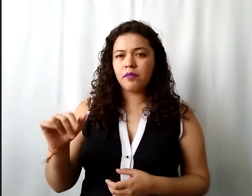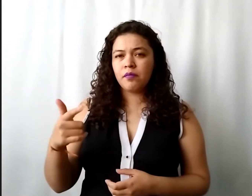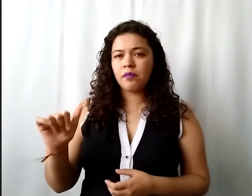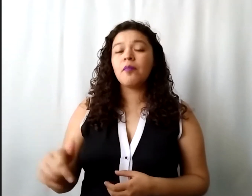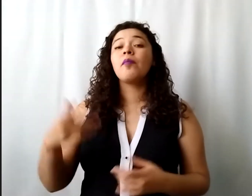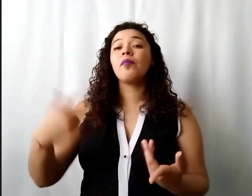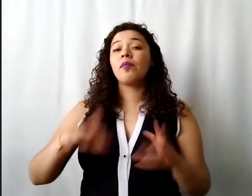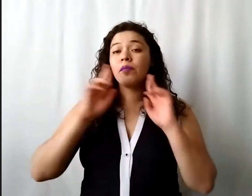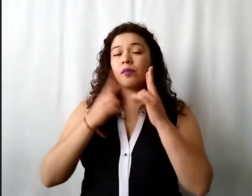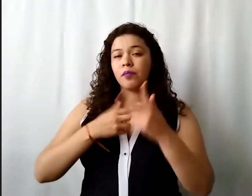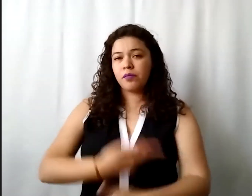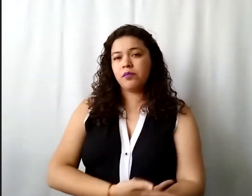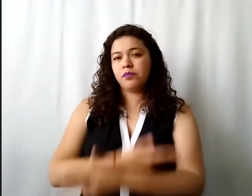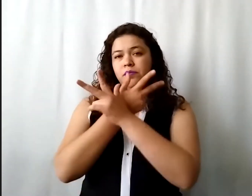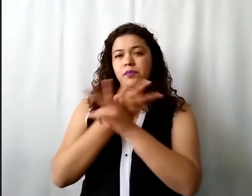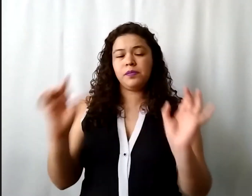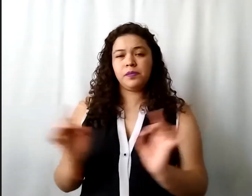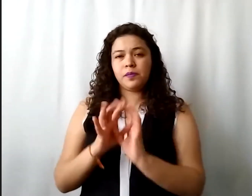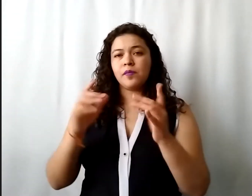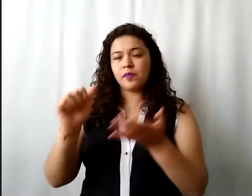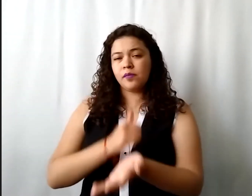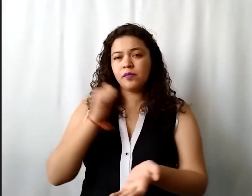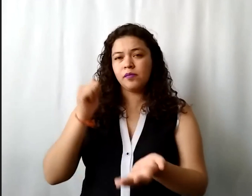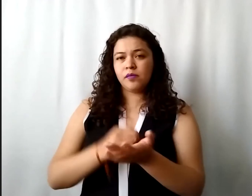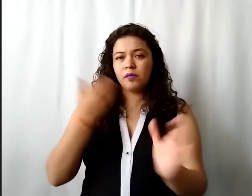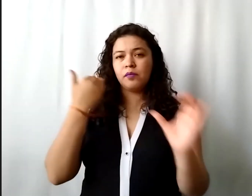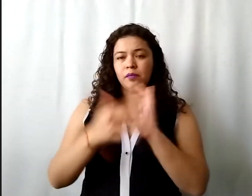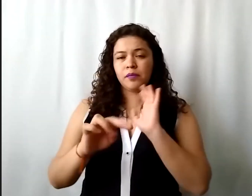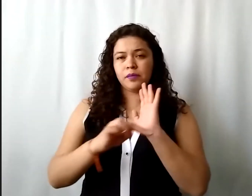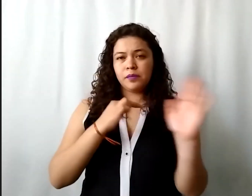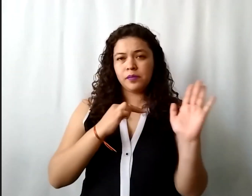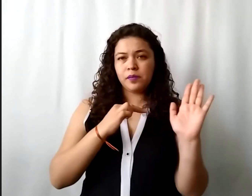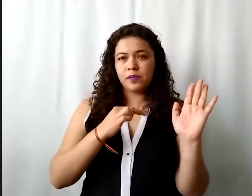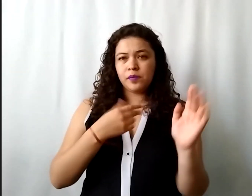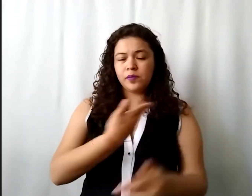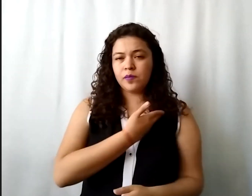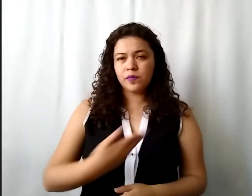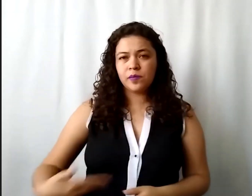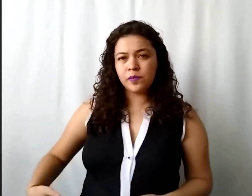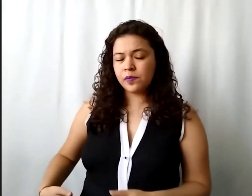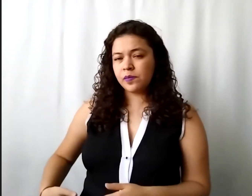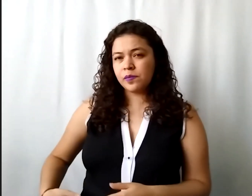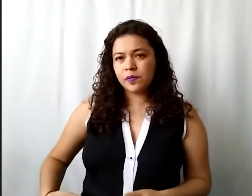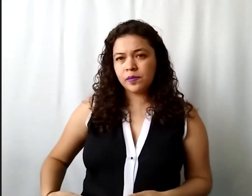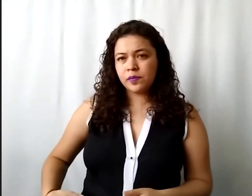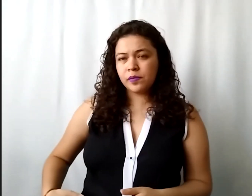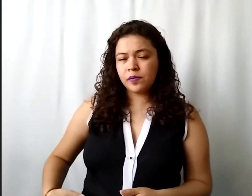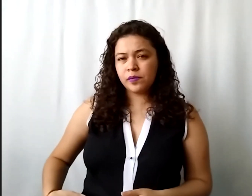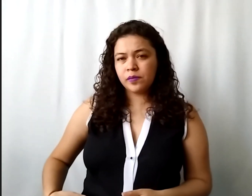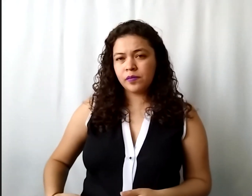sea vía Zoom el acta la puedo enviar únicamente con la firma de la presidente y de la apoderada legal